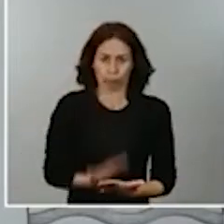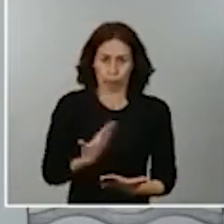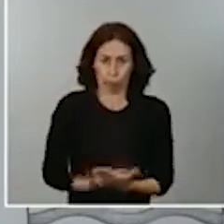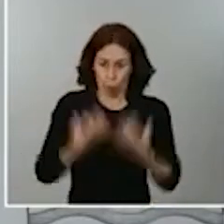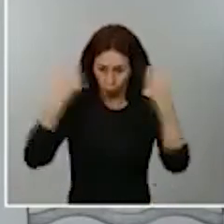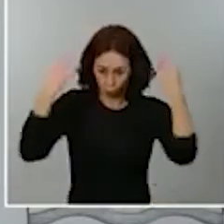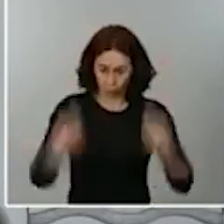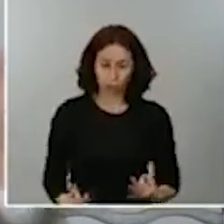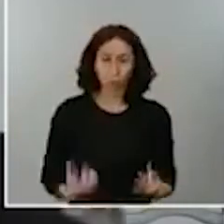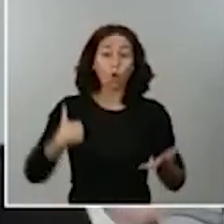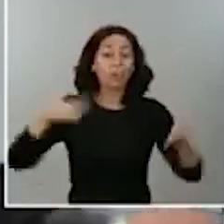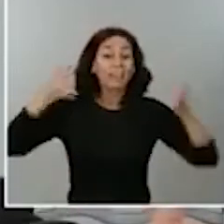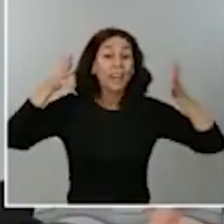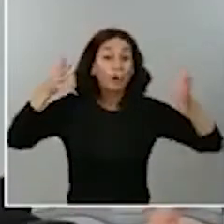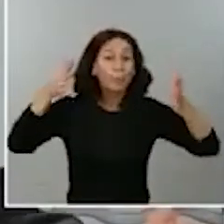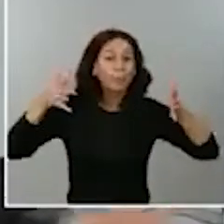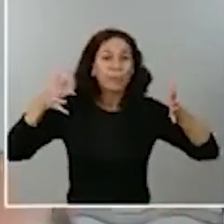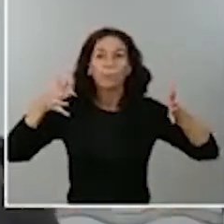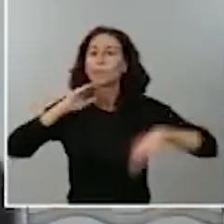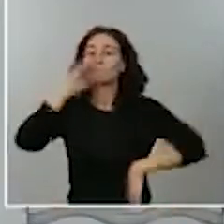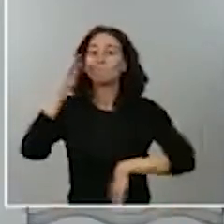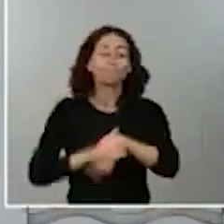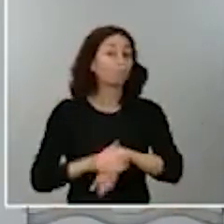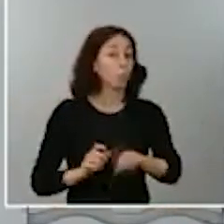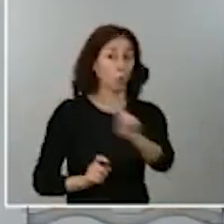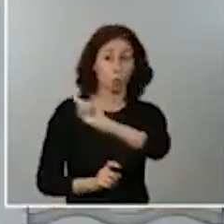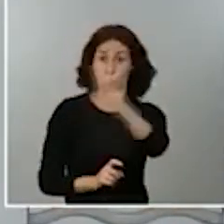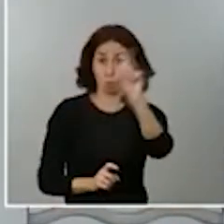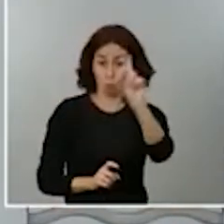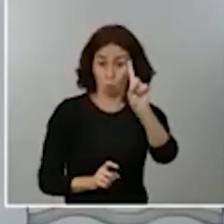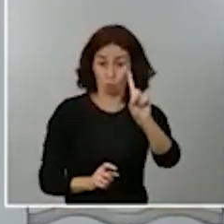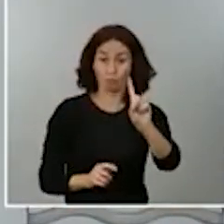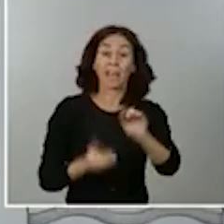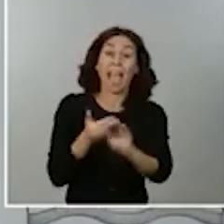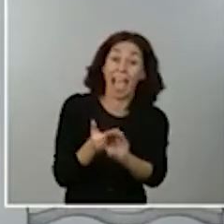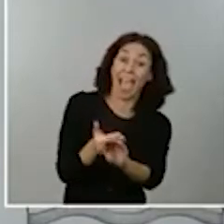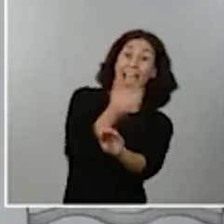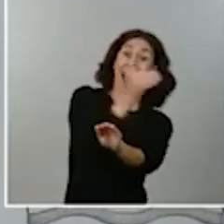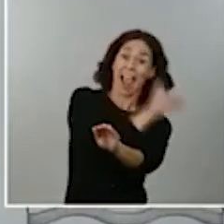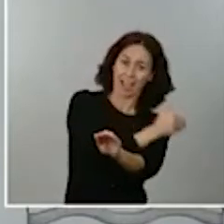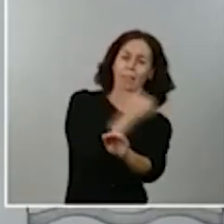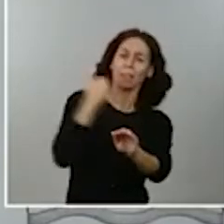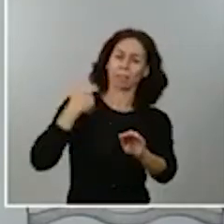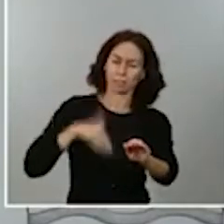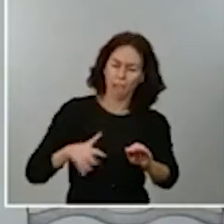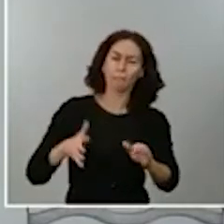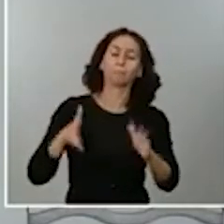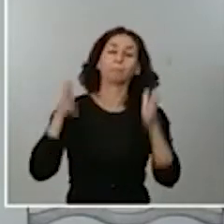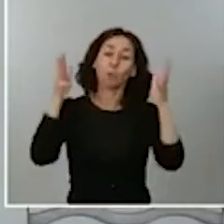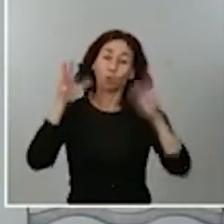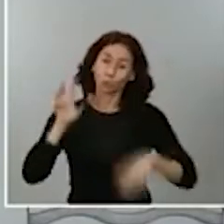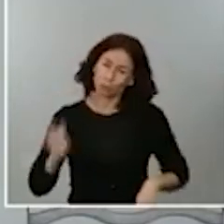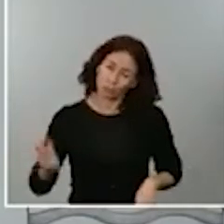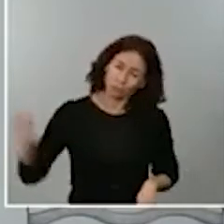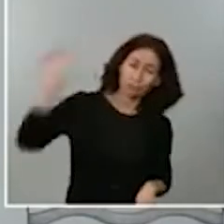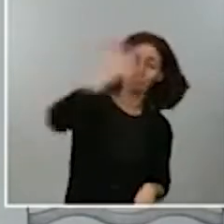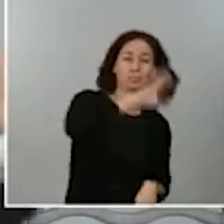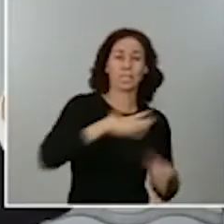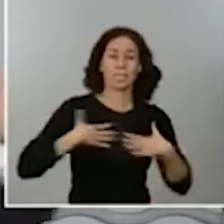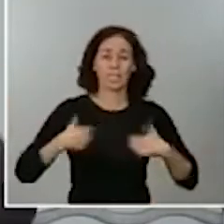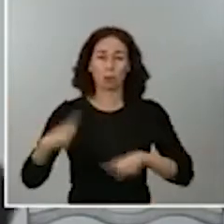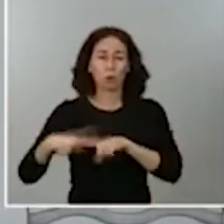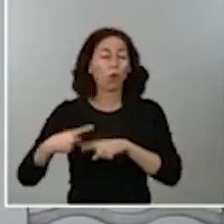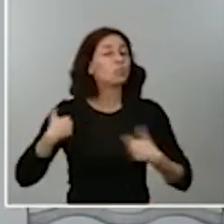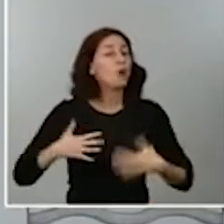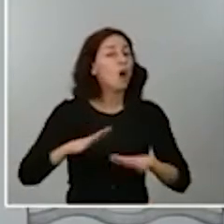no fueron seguidas, fueron acordadas posteriormente por el plenario del Consejo Internacional del Sistema Nacional de Salud. Ahí están los